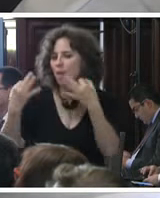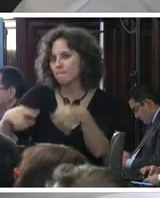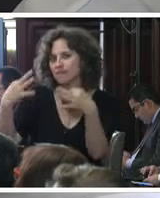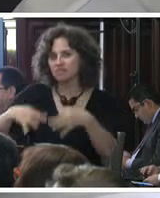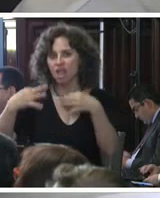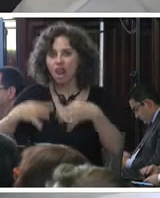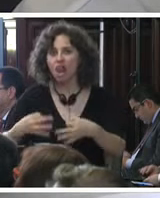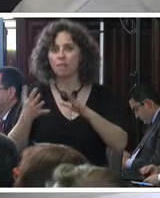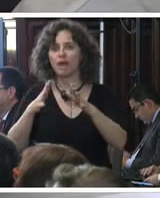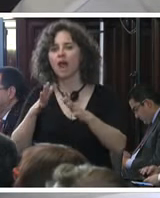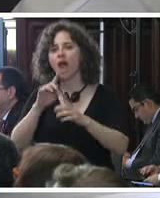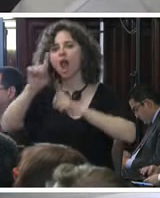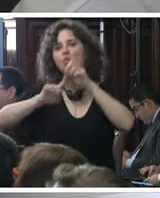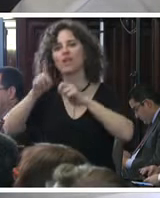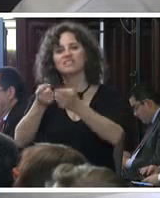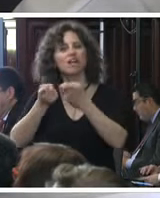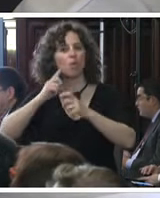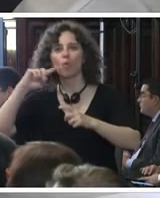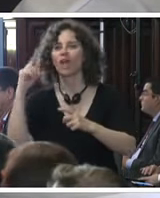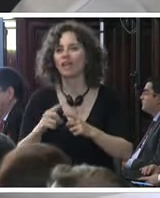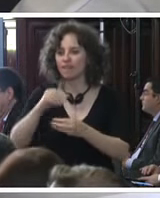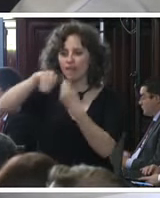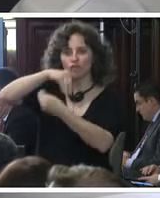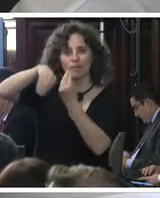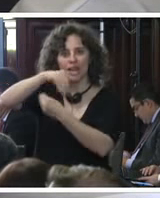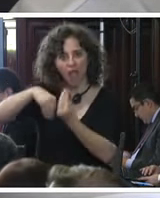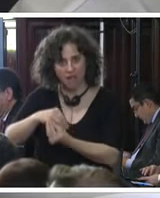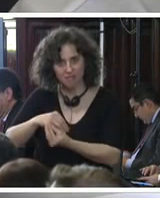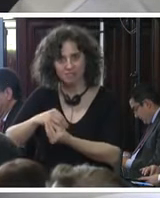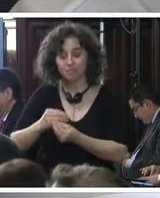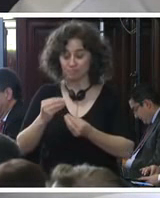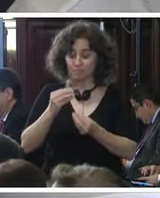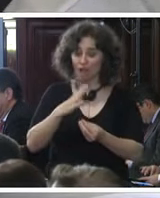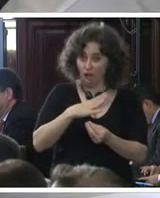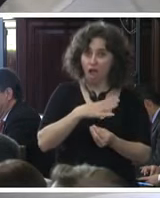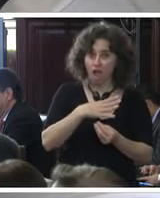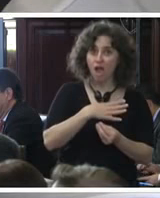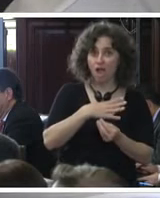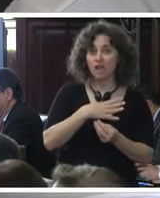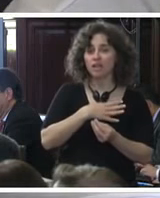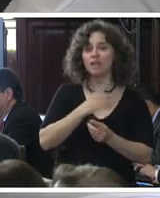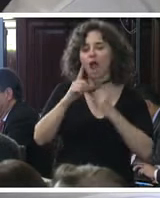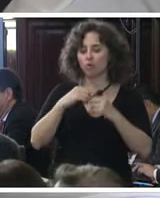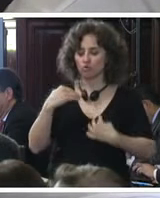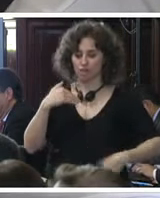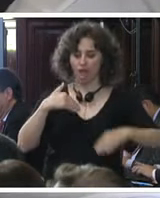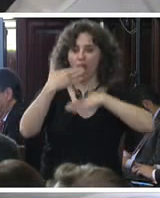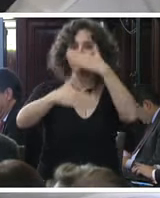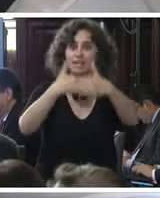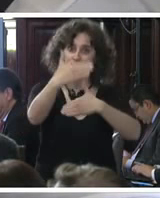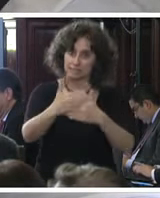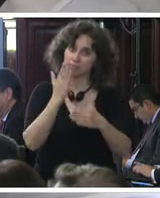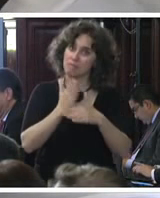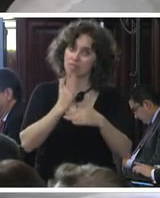para ciertas necesidades urgentes de los familiares si bien ha habido ciertos avances intermedios